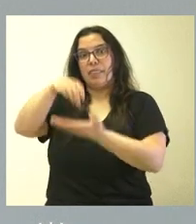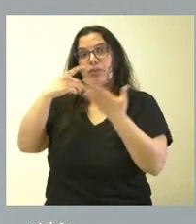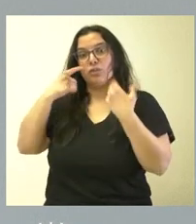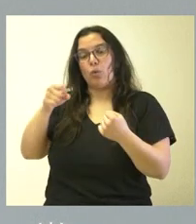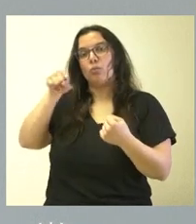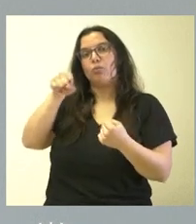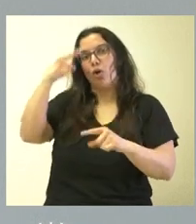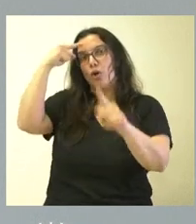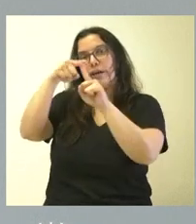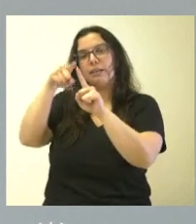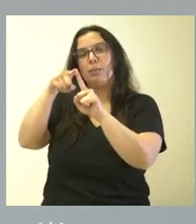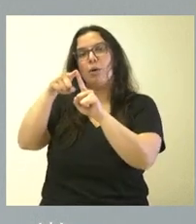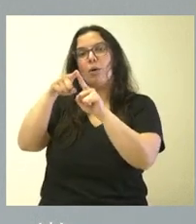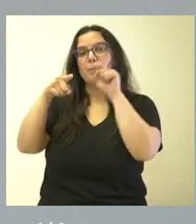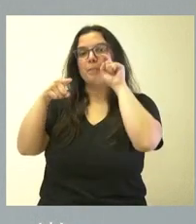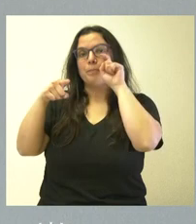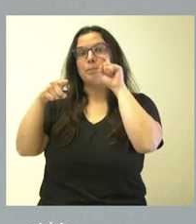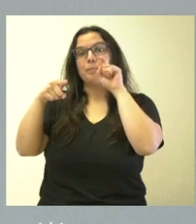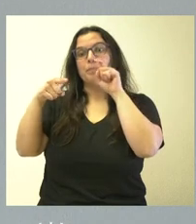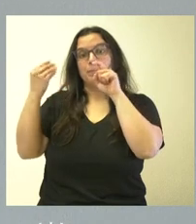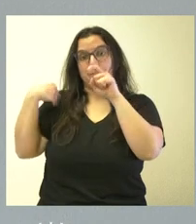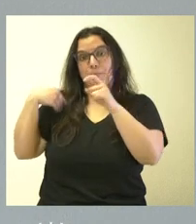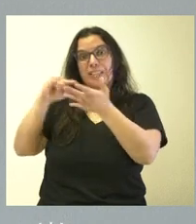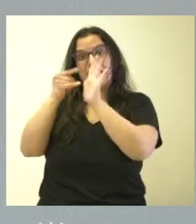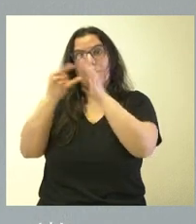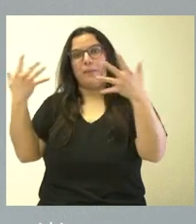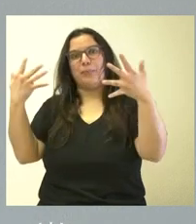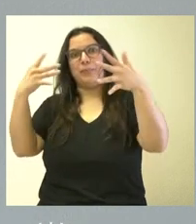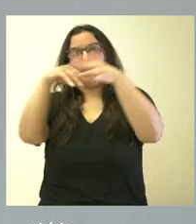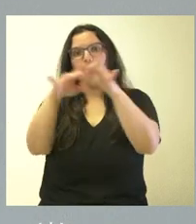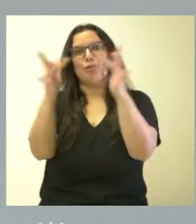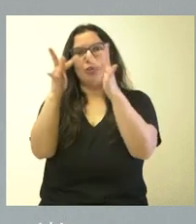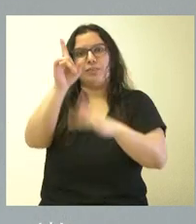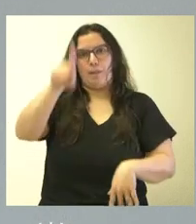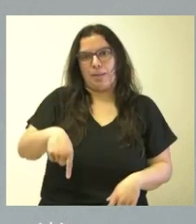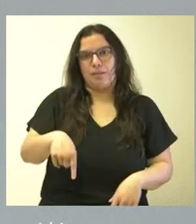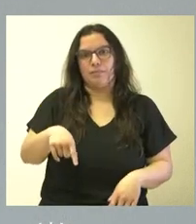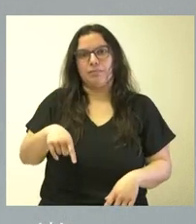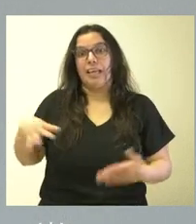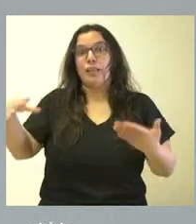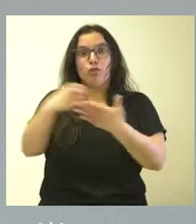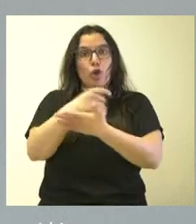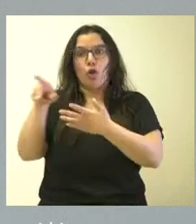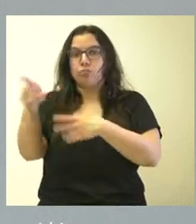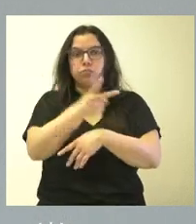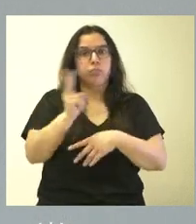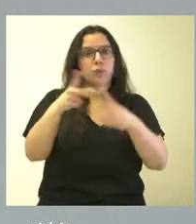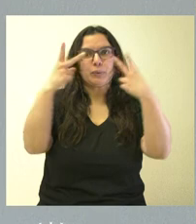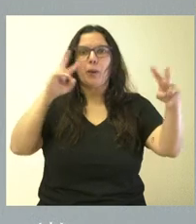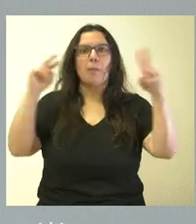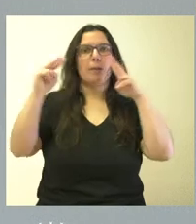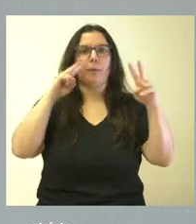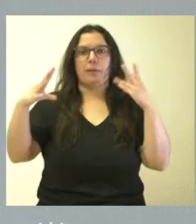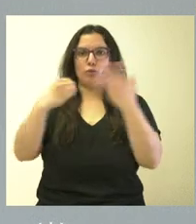que tenemos por delante, que es que, a su vez, sean plenamente conectados entre sí los sistemas de funcionamiento de los